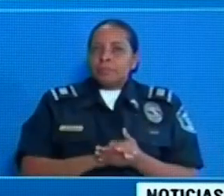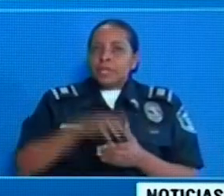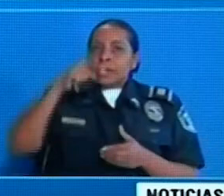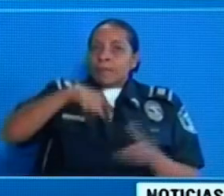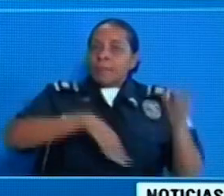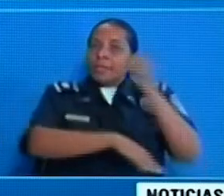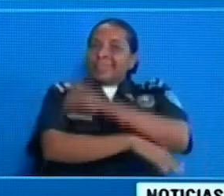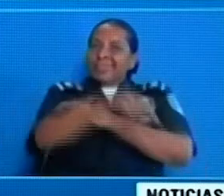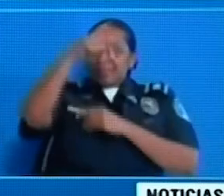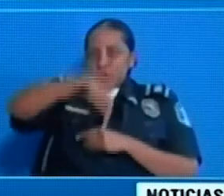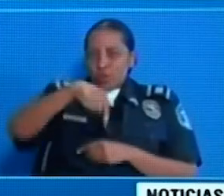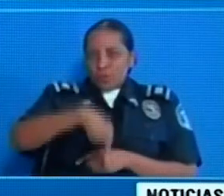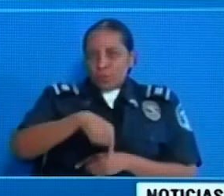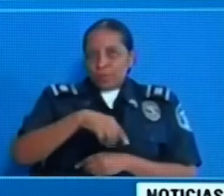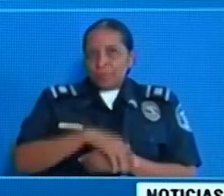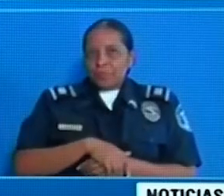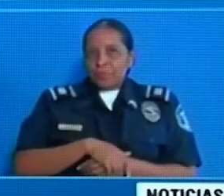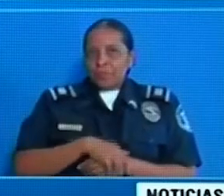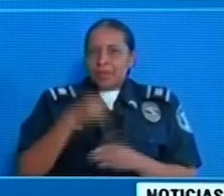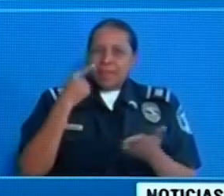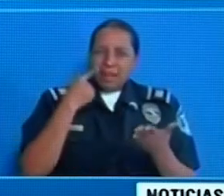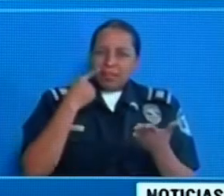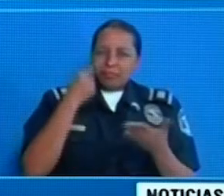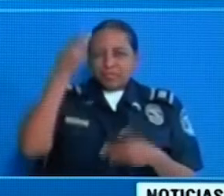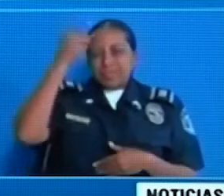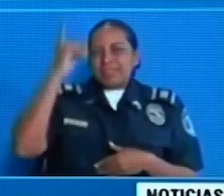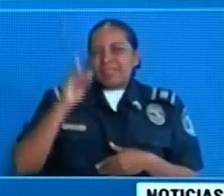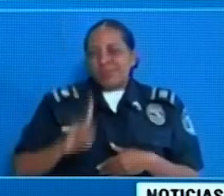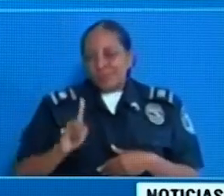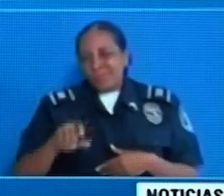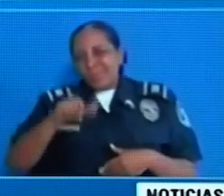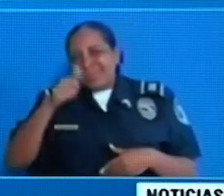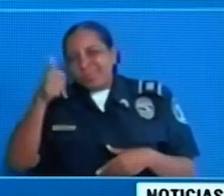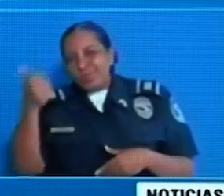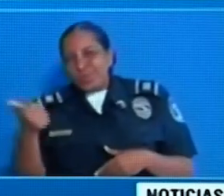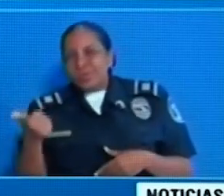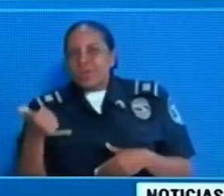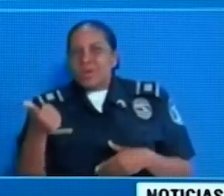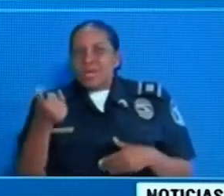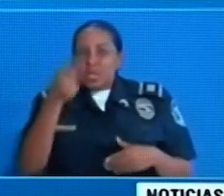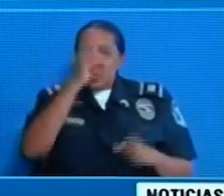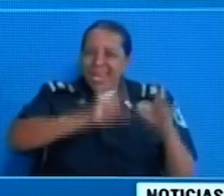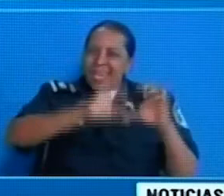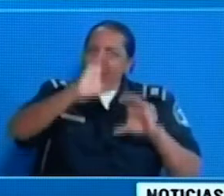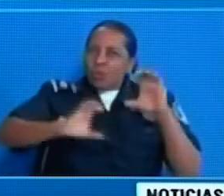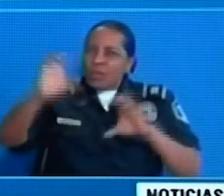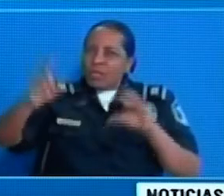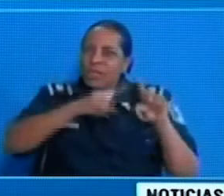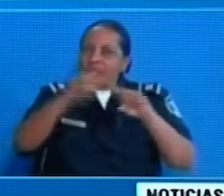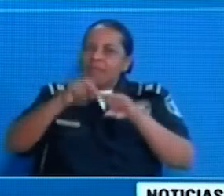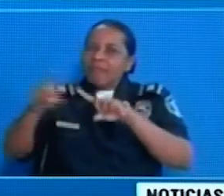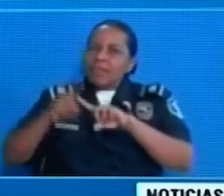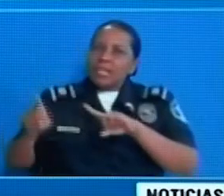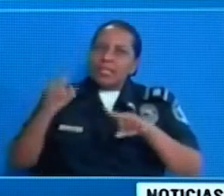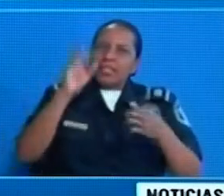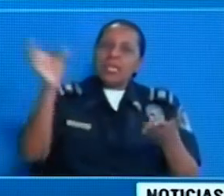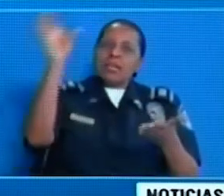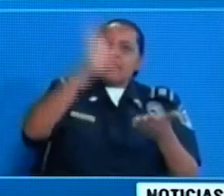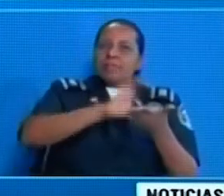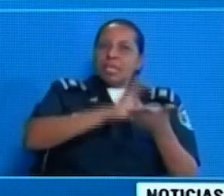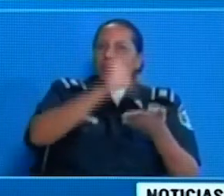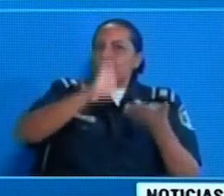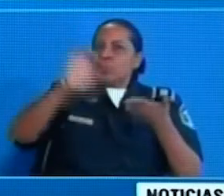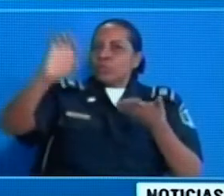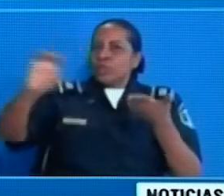del día de hoy. La decisión se basa, entre otros, en la encuesta aplicada a los centros educativos y a las múltiples